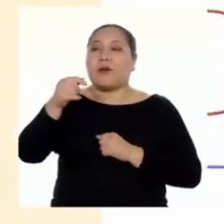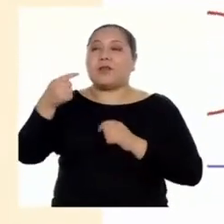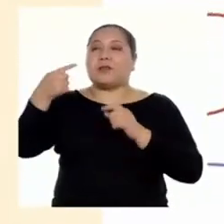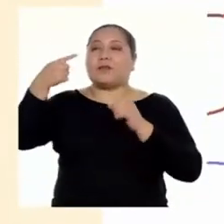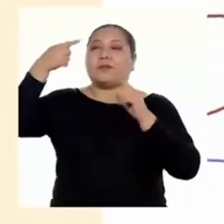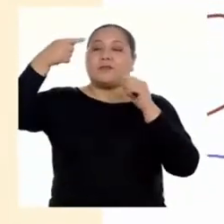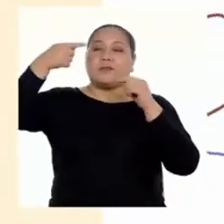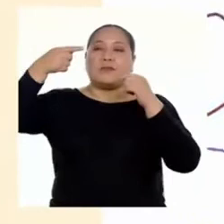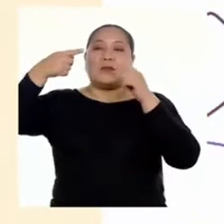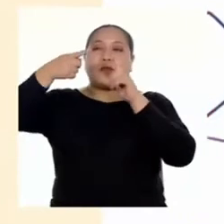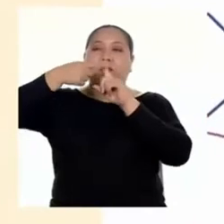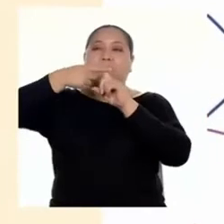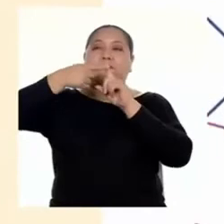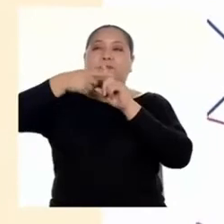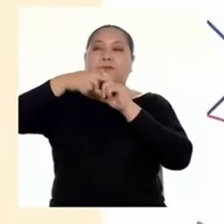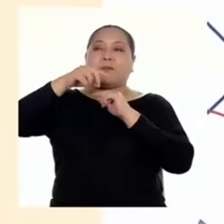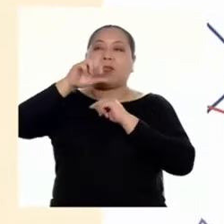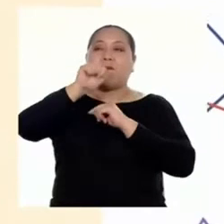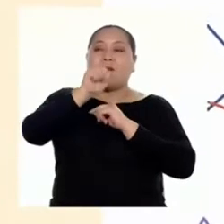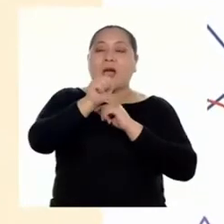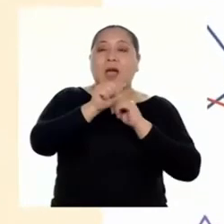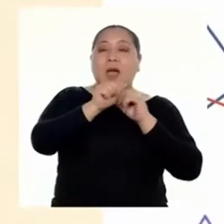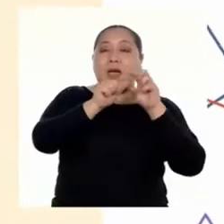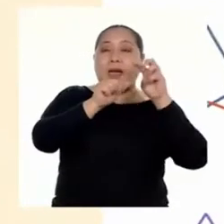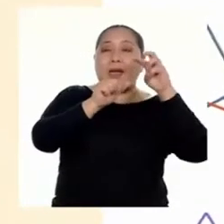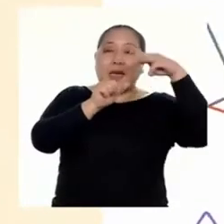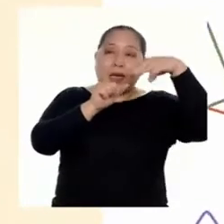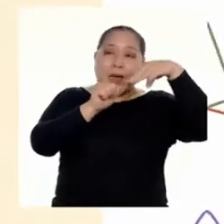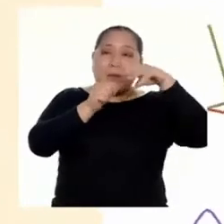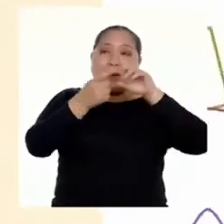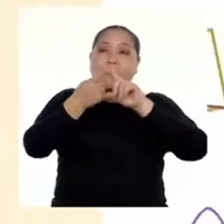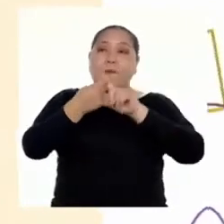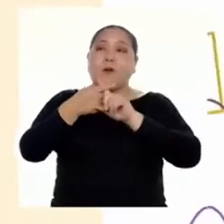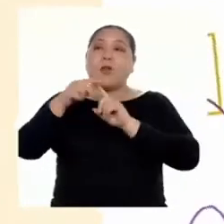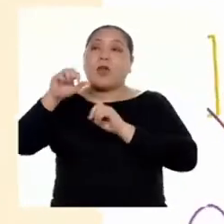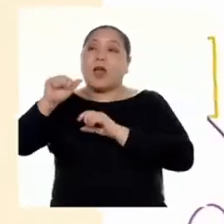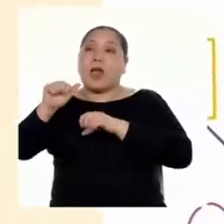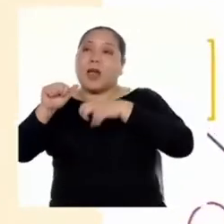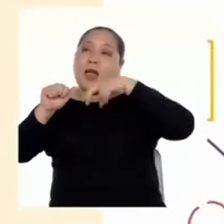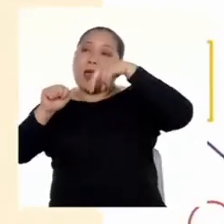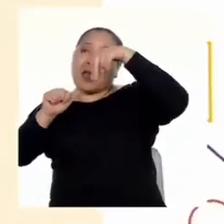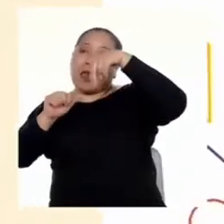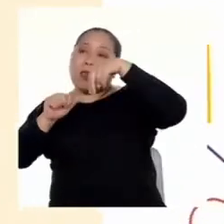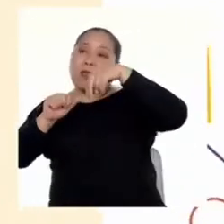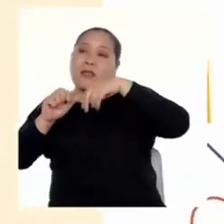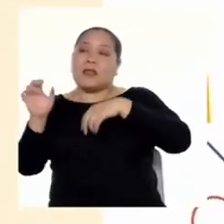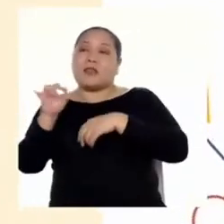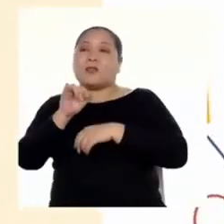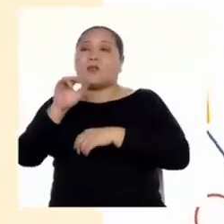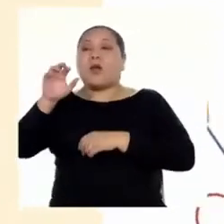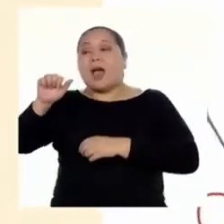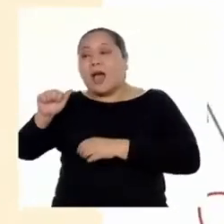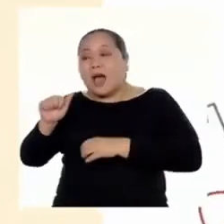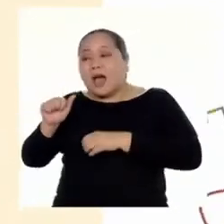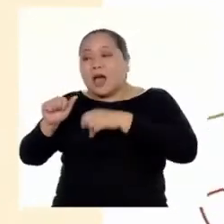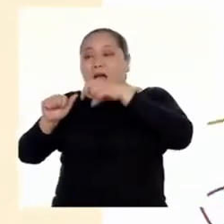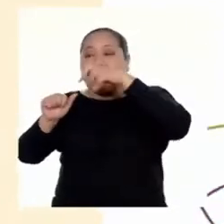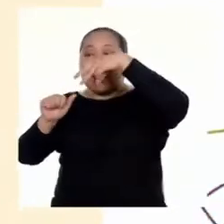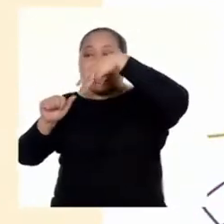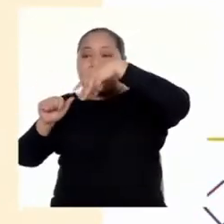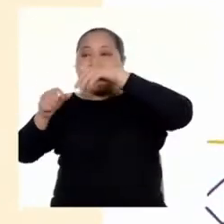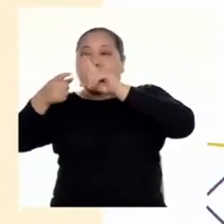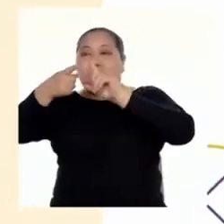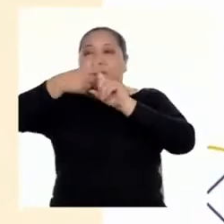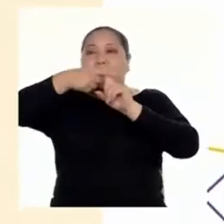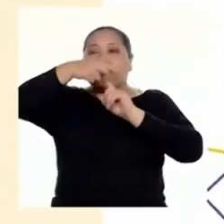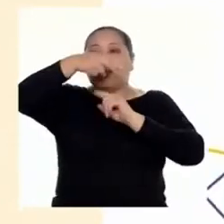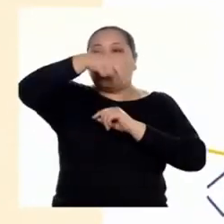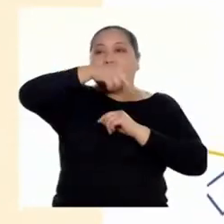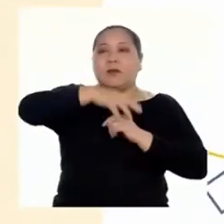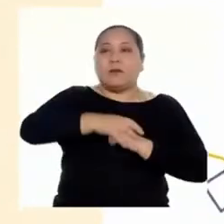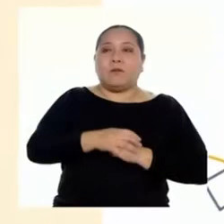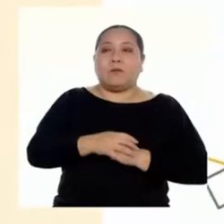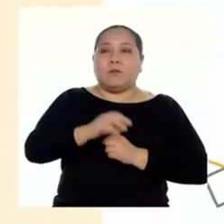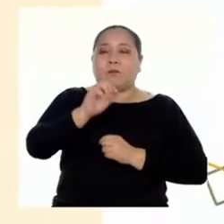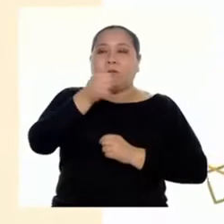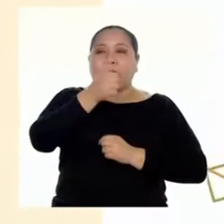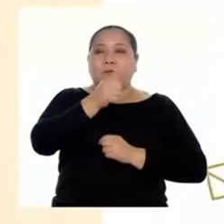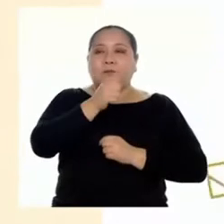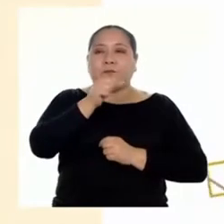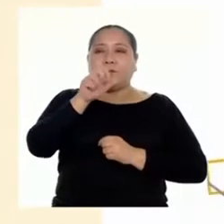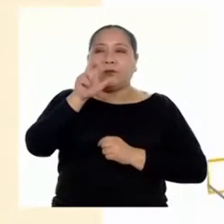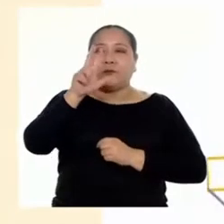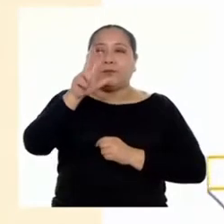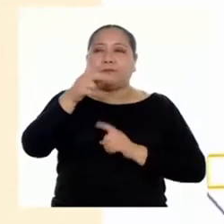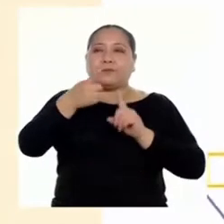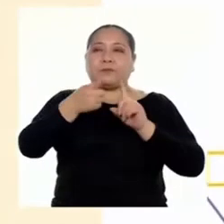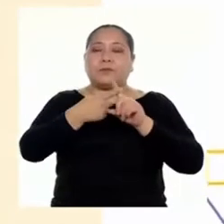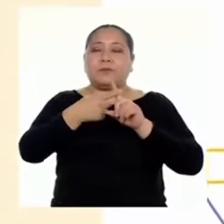a la misma base elevado a la suma de sus exponentes. Acá un ejemplo. 10 al cubo por 10 elevada a la